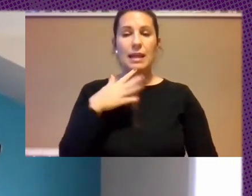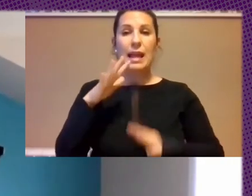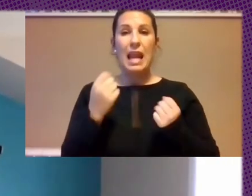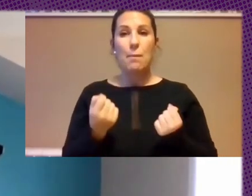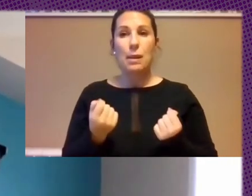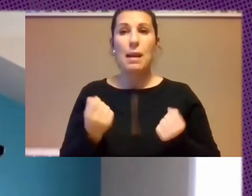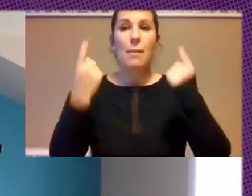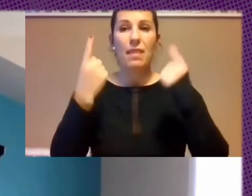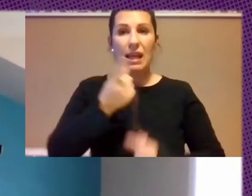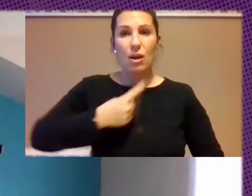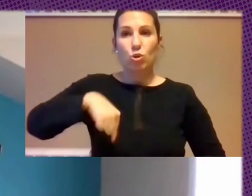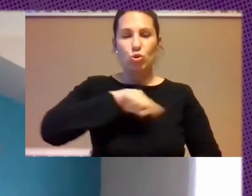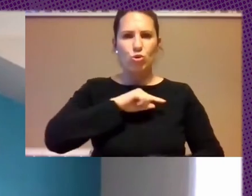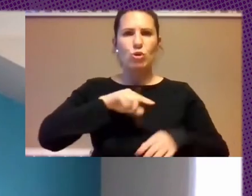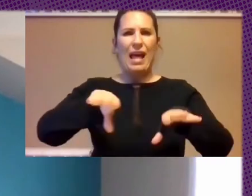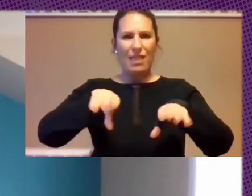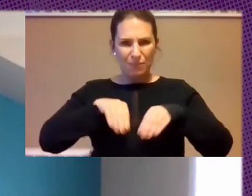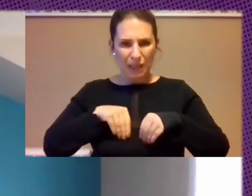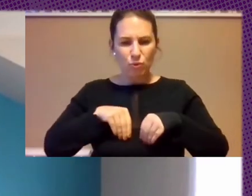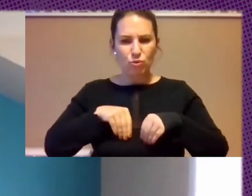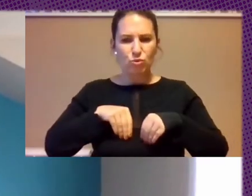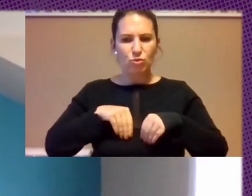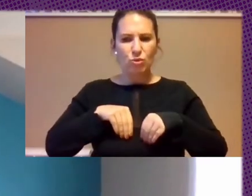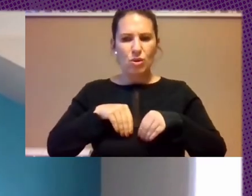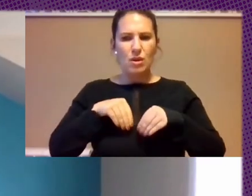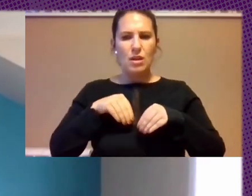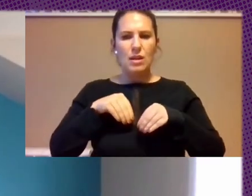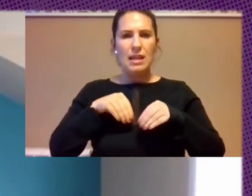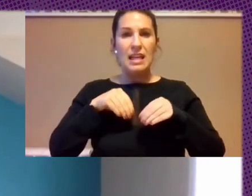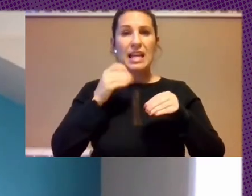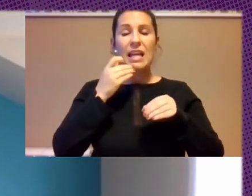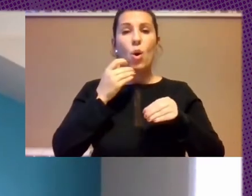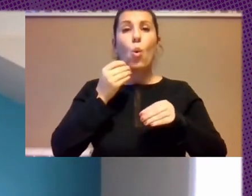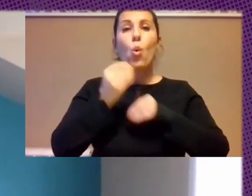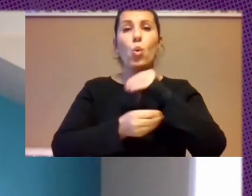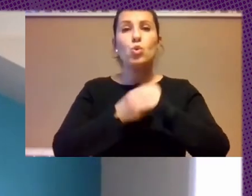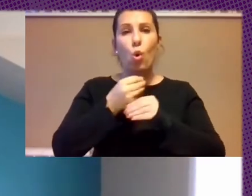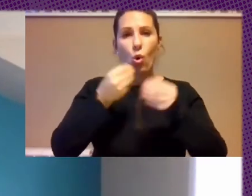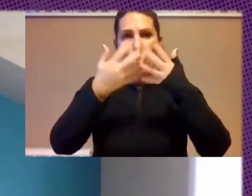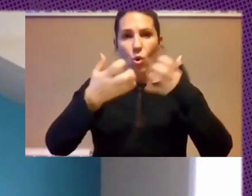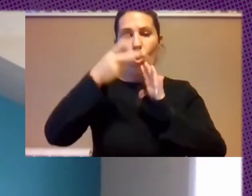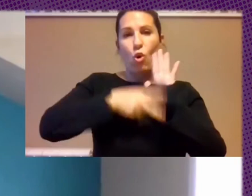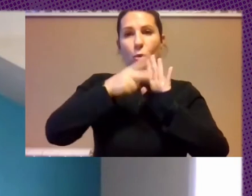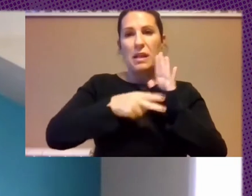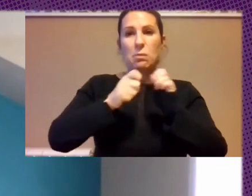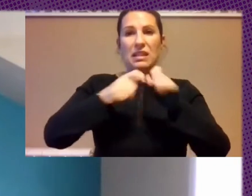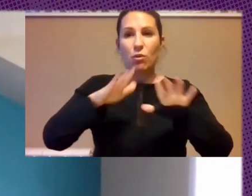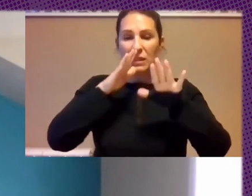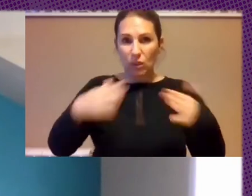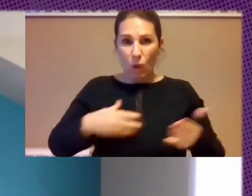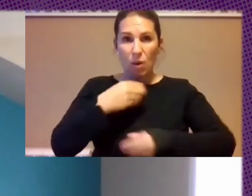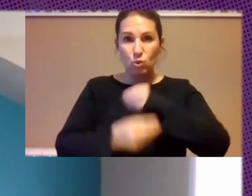Aceptamos Y Hicimos Click En Los Términos De Uso De Todas Estas Plataformas Que Hoy En Día Usamos